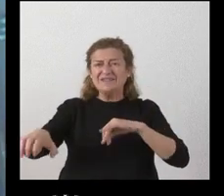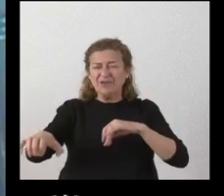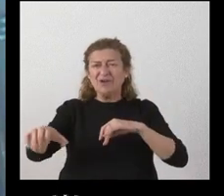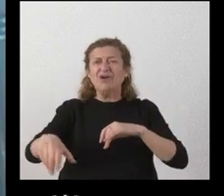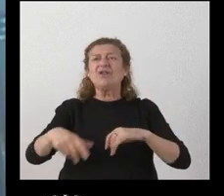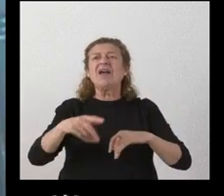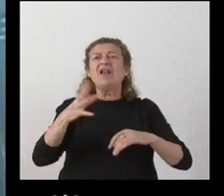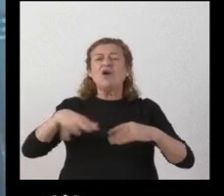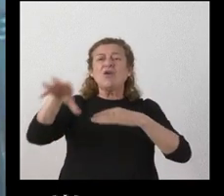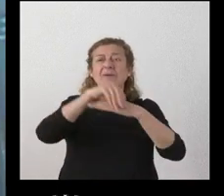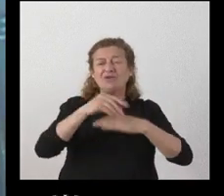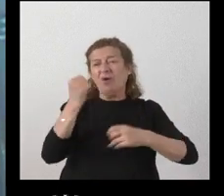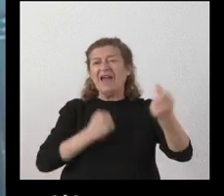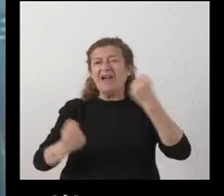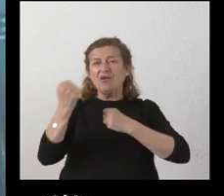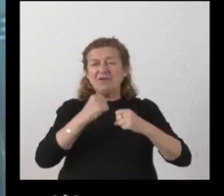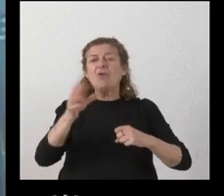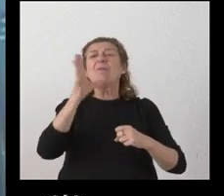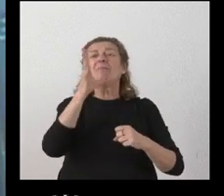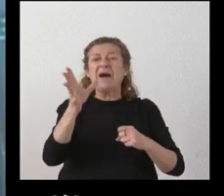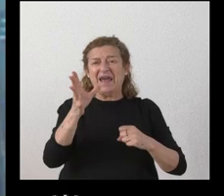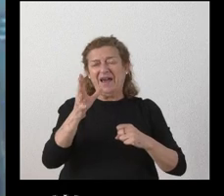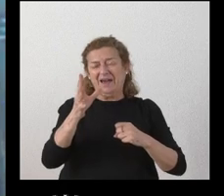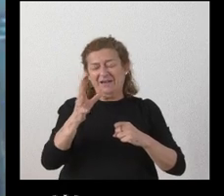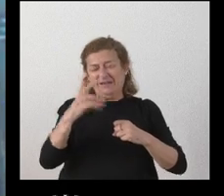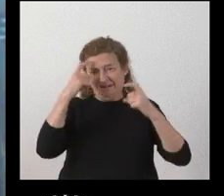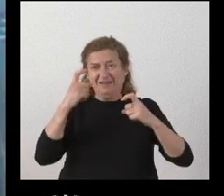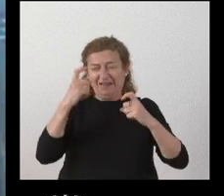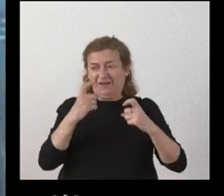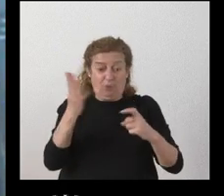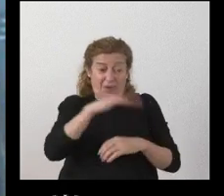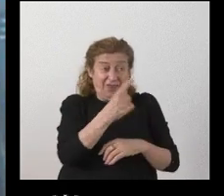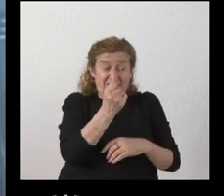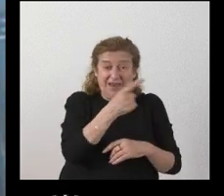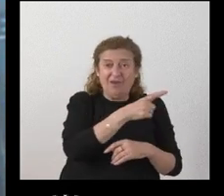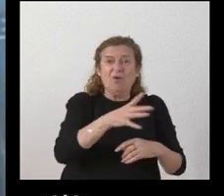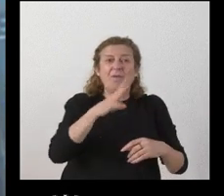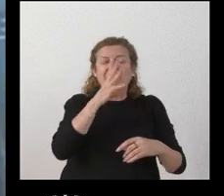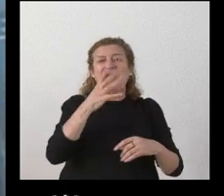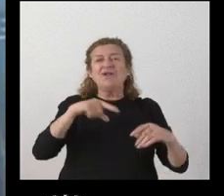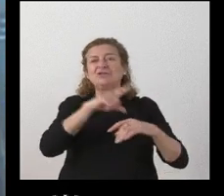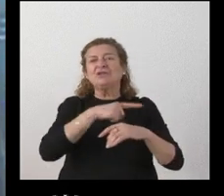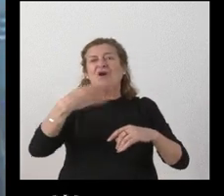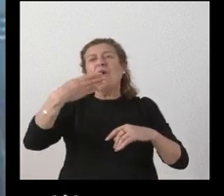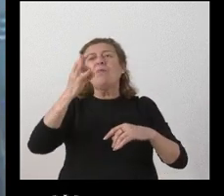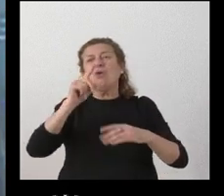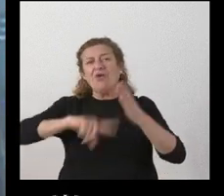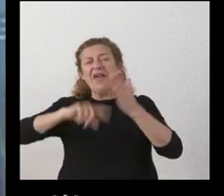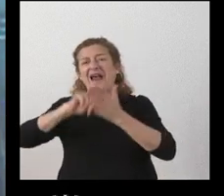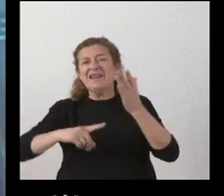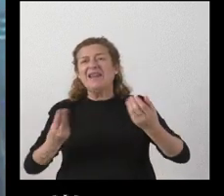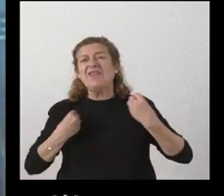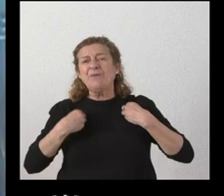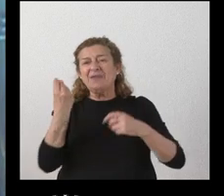algún suplemento económico para paliar la falta de fondos para los bonos de alquiler de vivienda